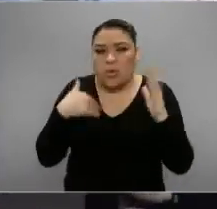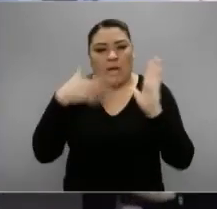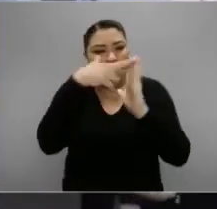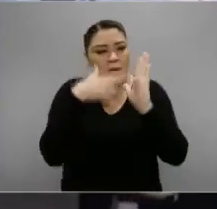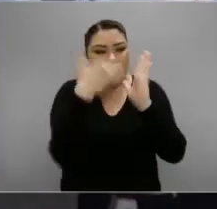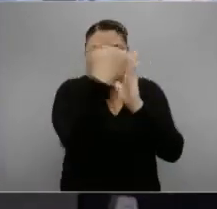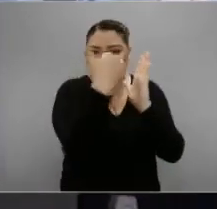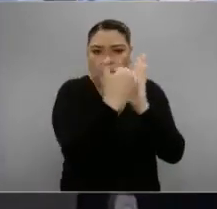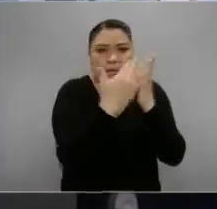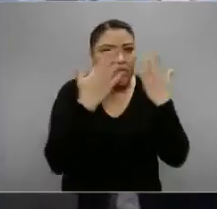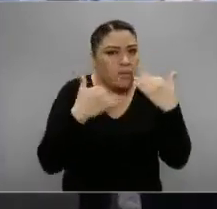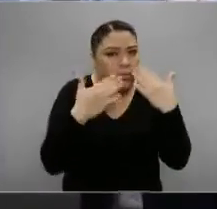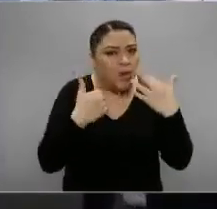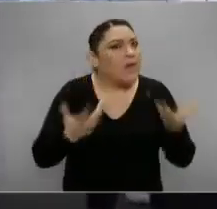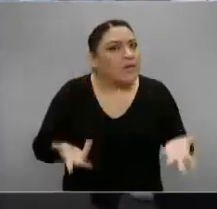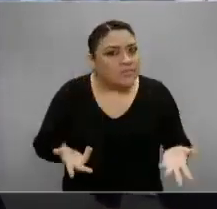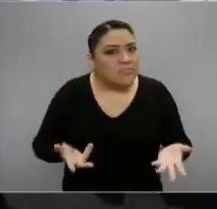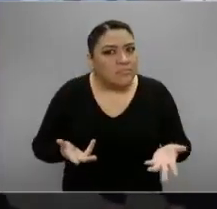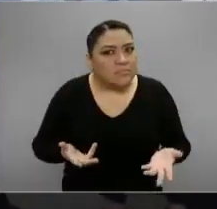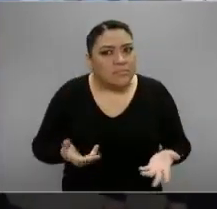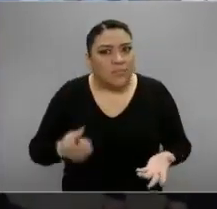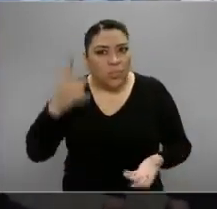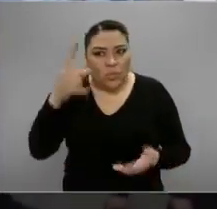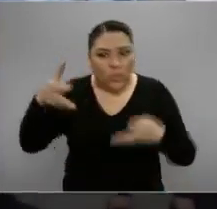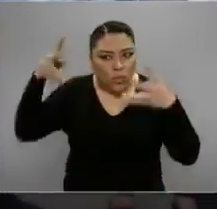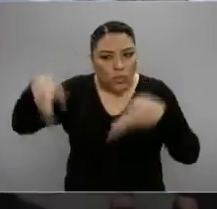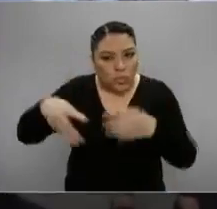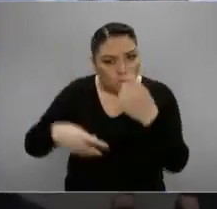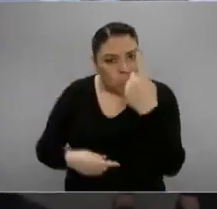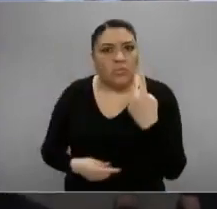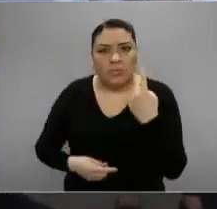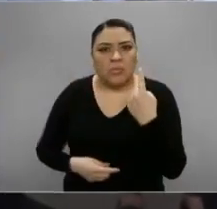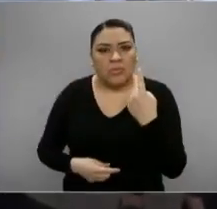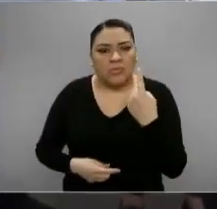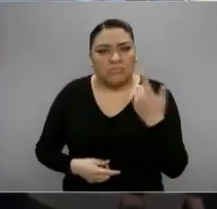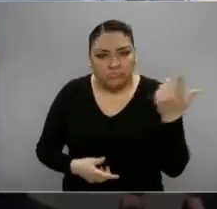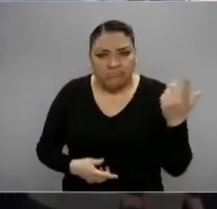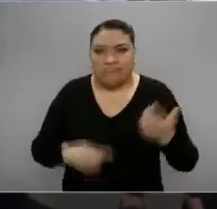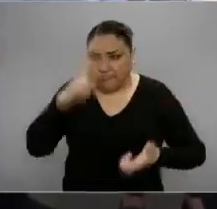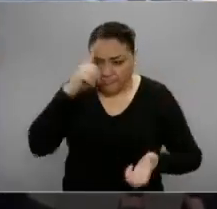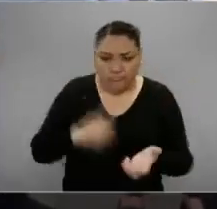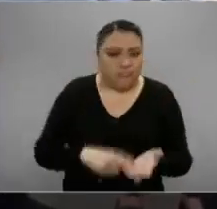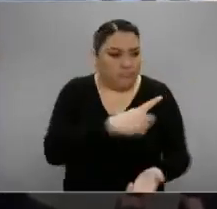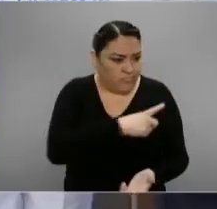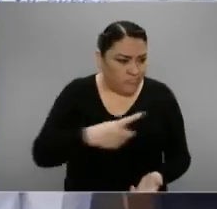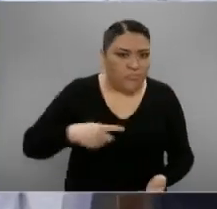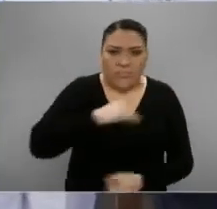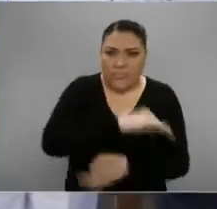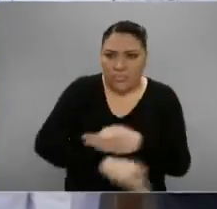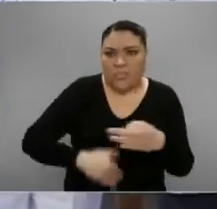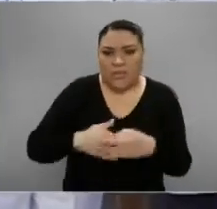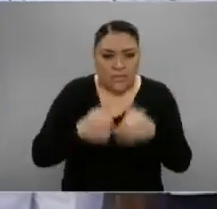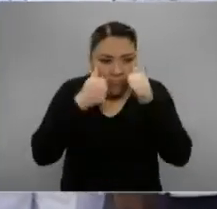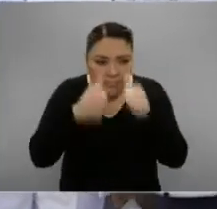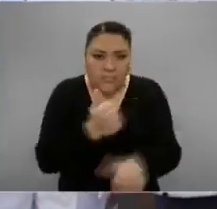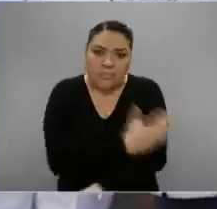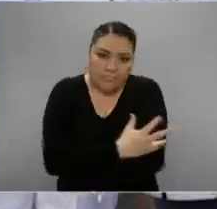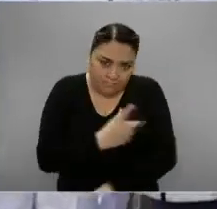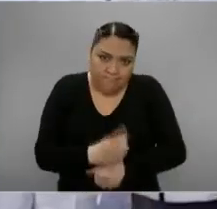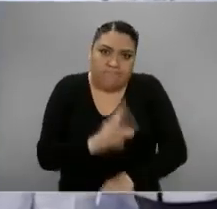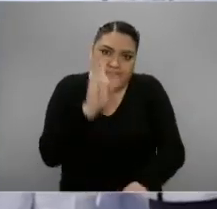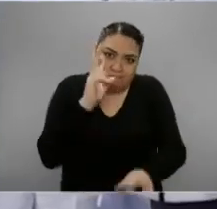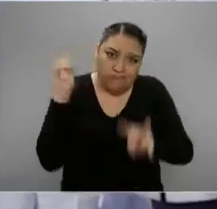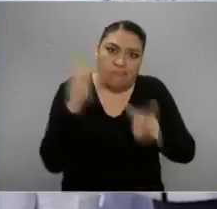protocolos. Oiga, si hay un jalón de orejas de ese tamaño, Álvaro, pues yo creo que sí tenemos que verlo con mucha honestidad,